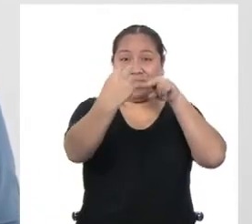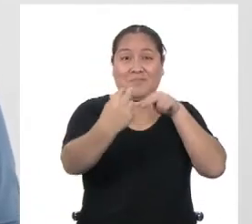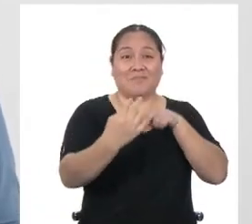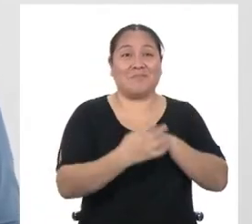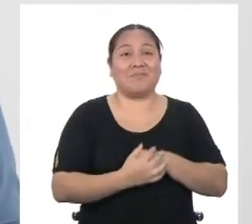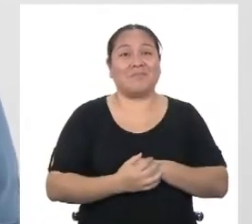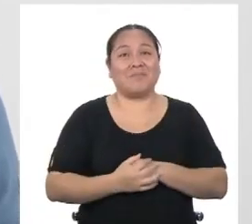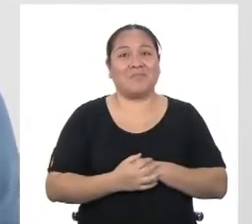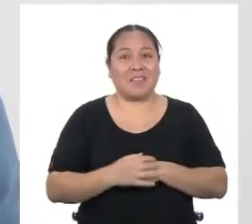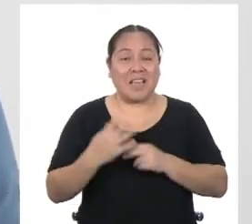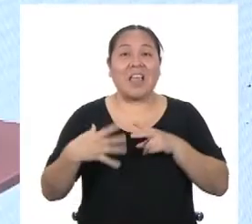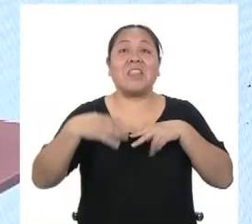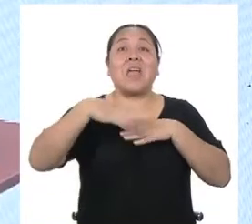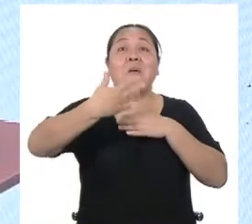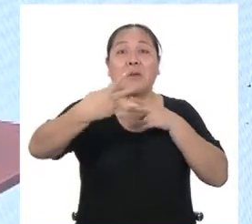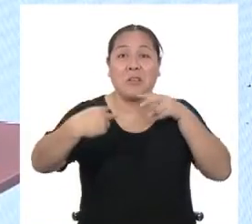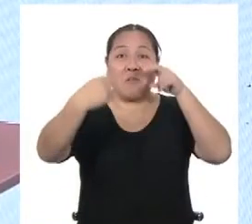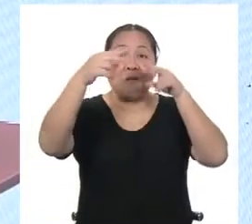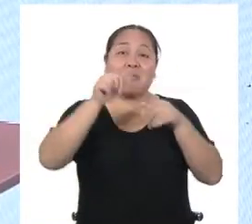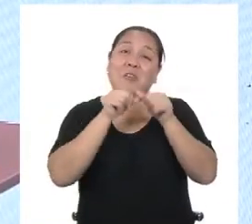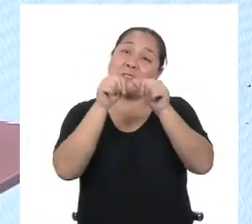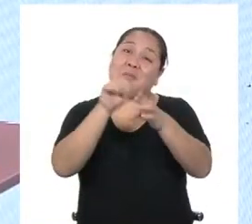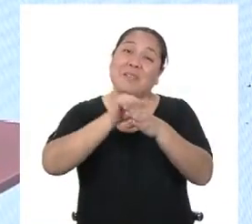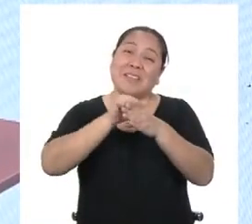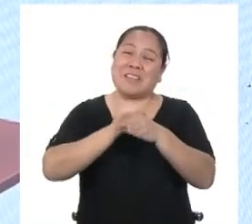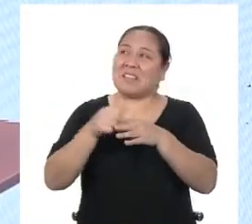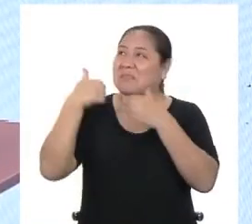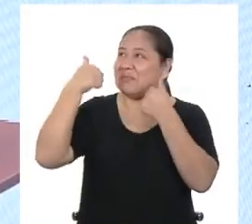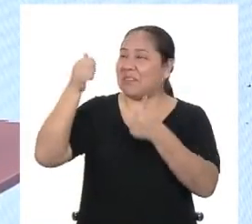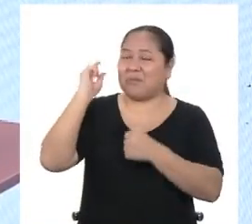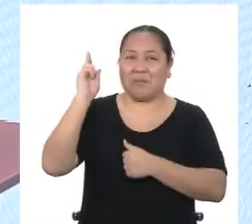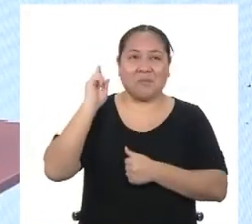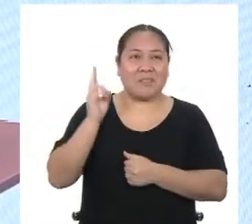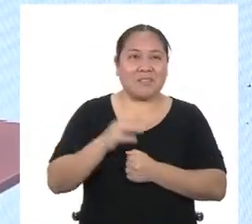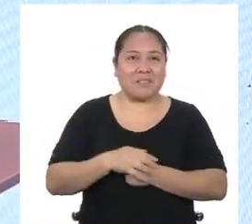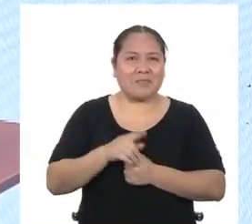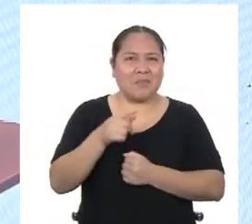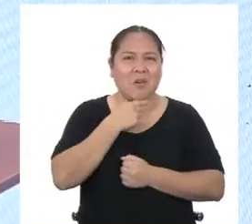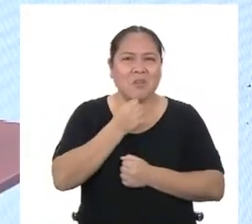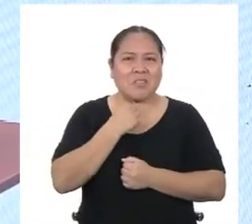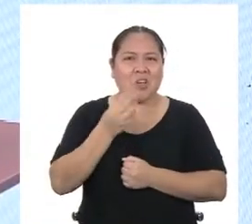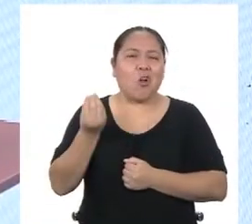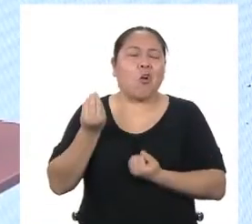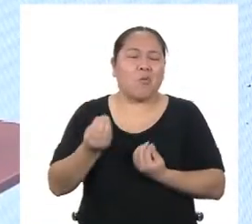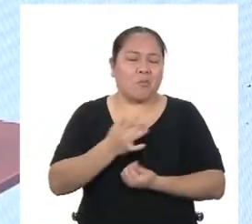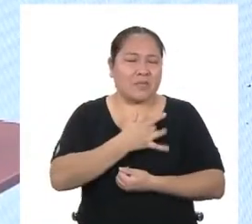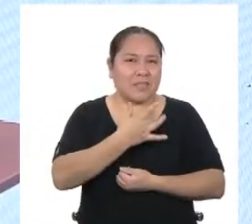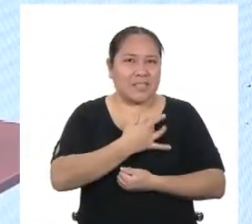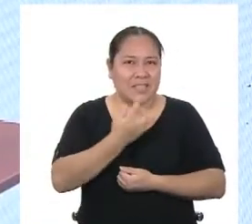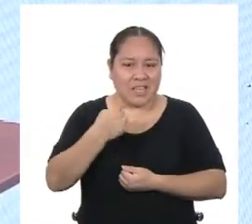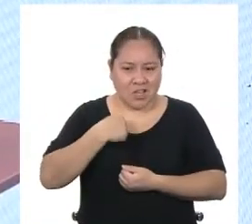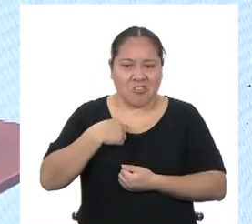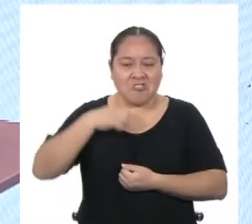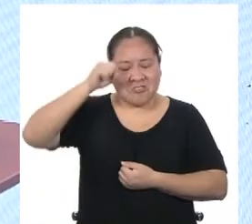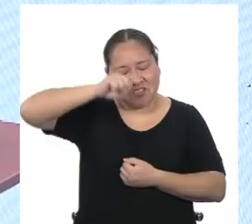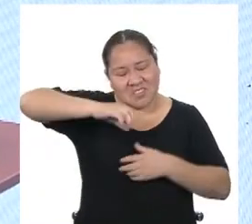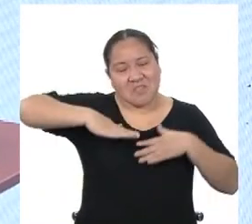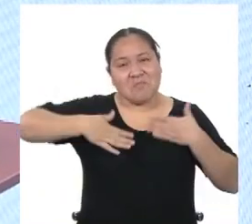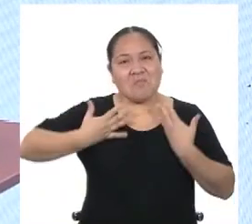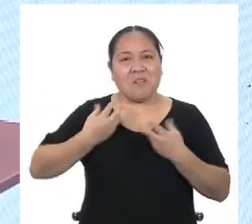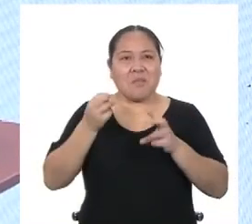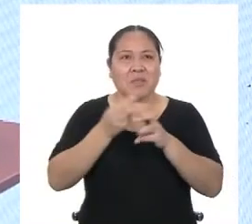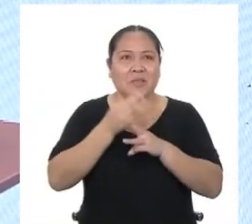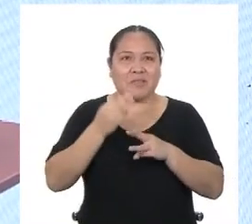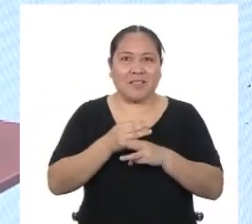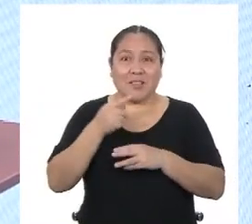y practiquen. Lo máximo la profesora. Me encanta cómo me hace sentir que soy una capa en matemática. Y que al menos